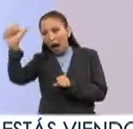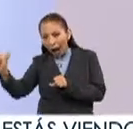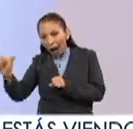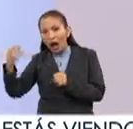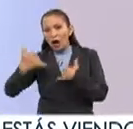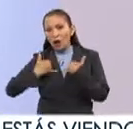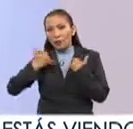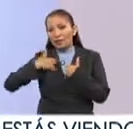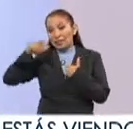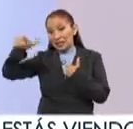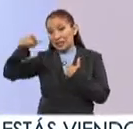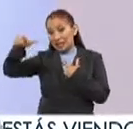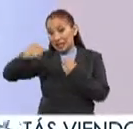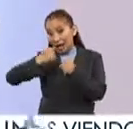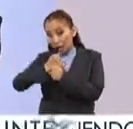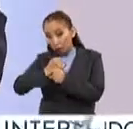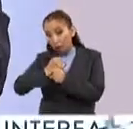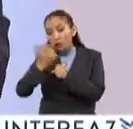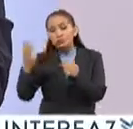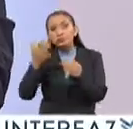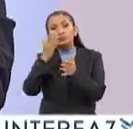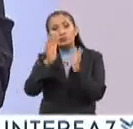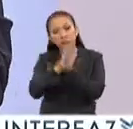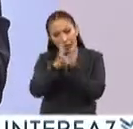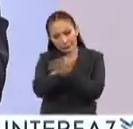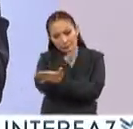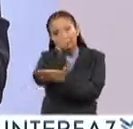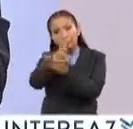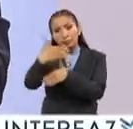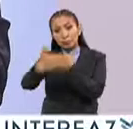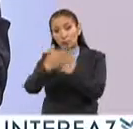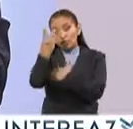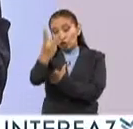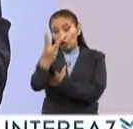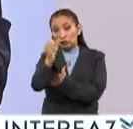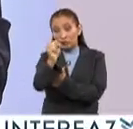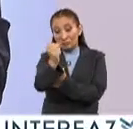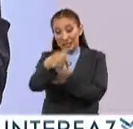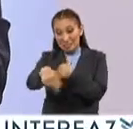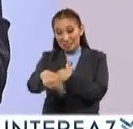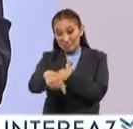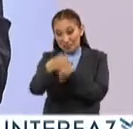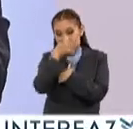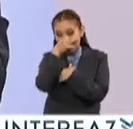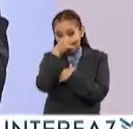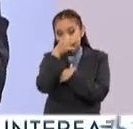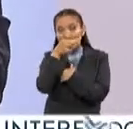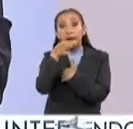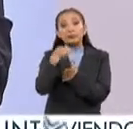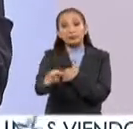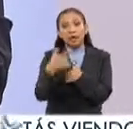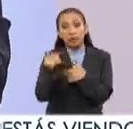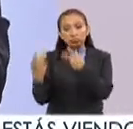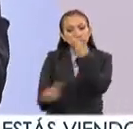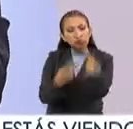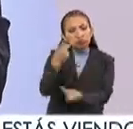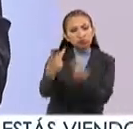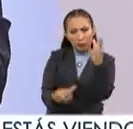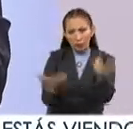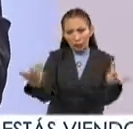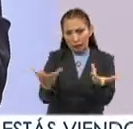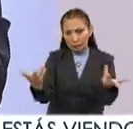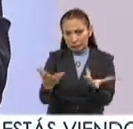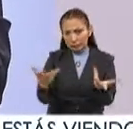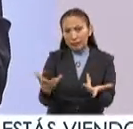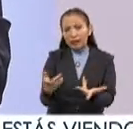adolescentes de 17, participen este próximo 2 de septiembre en la consulta que vamos a